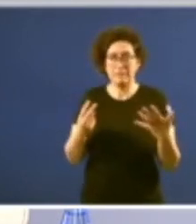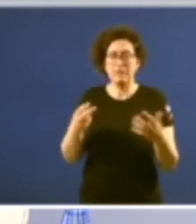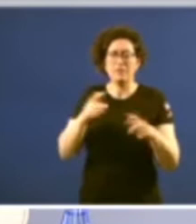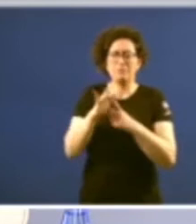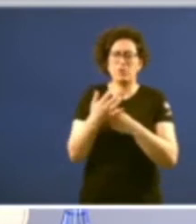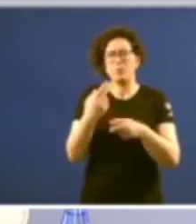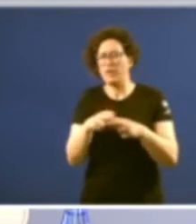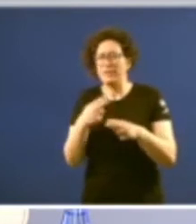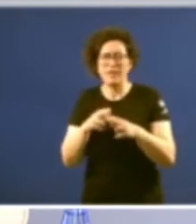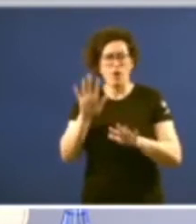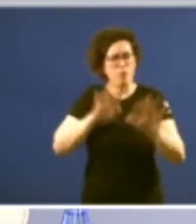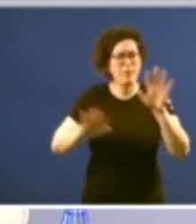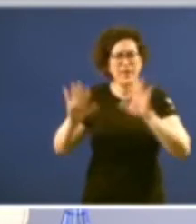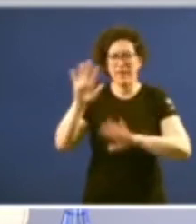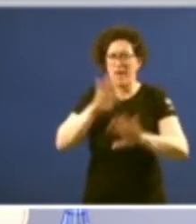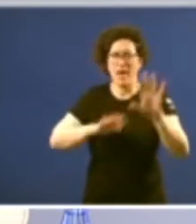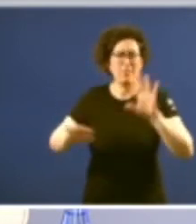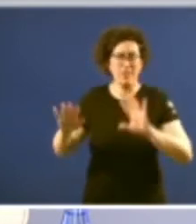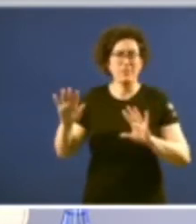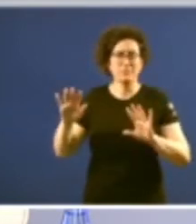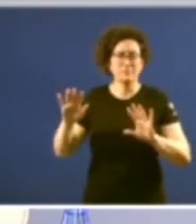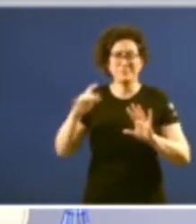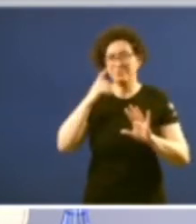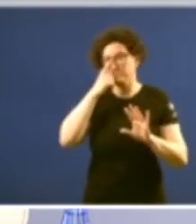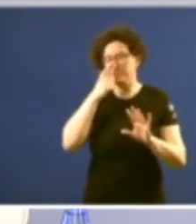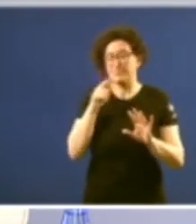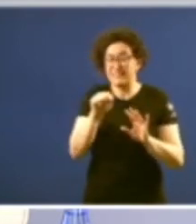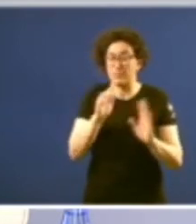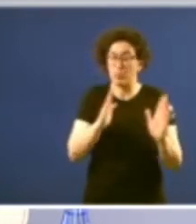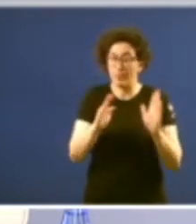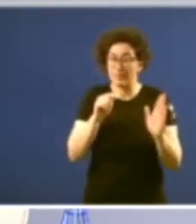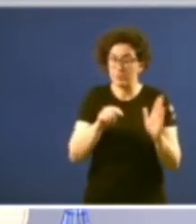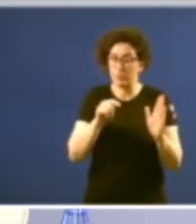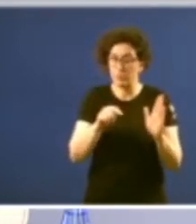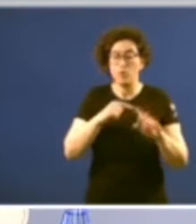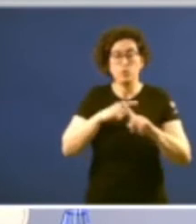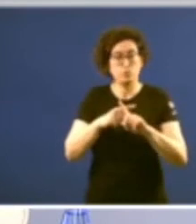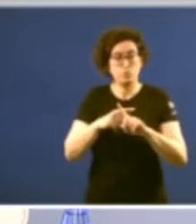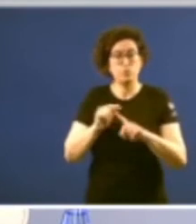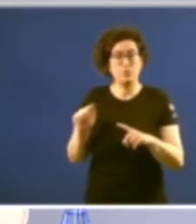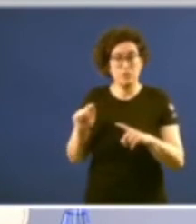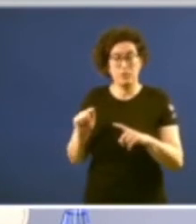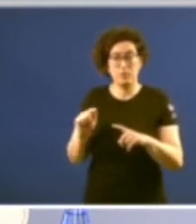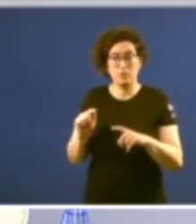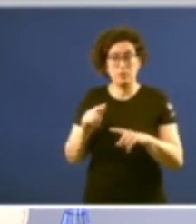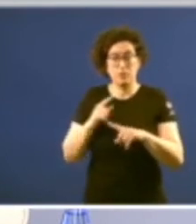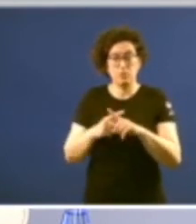política se complica e en ese momento a xunta recurre a